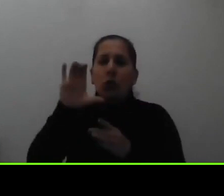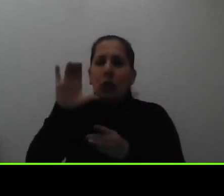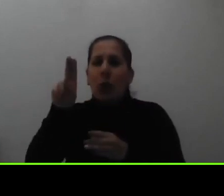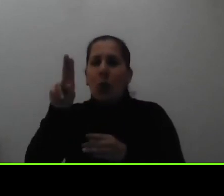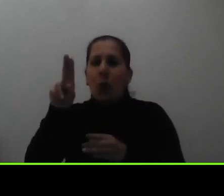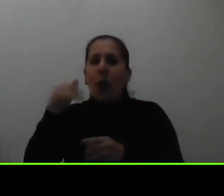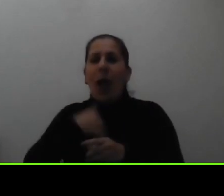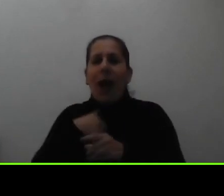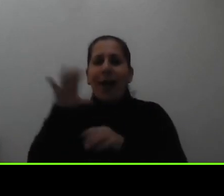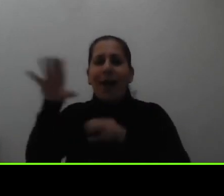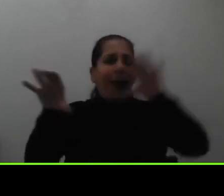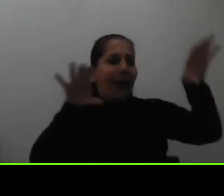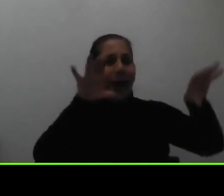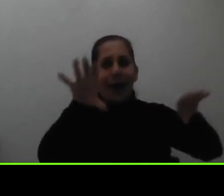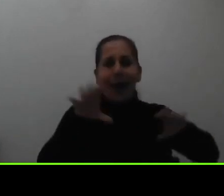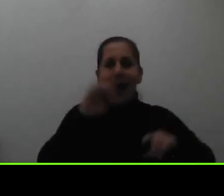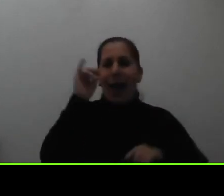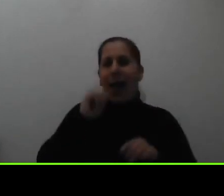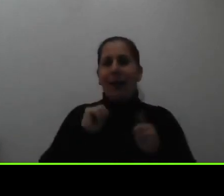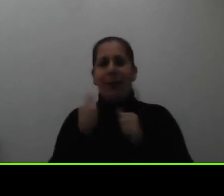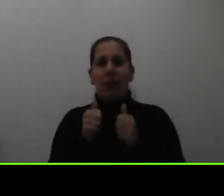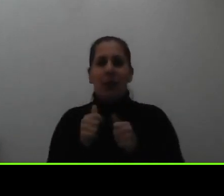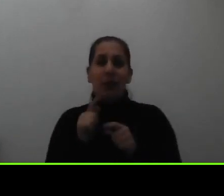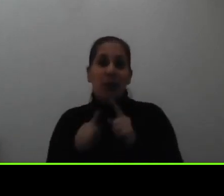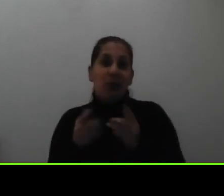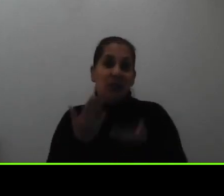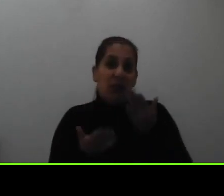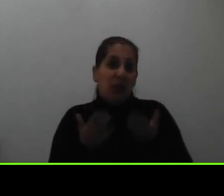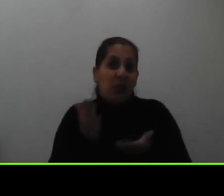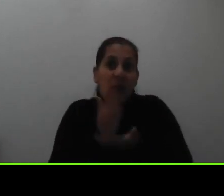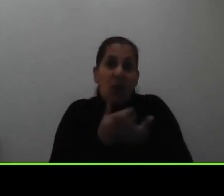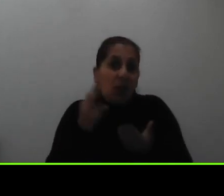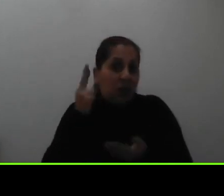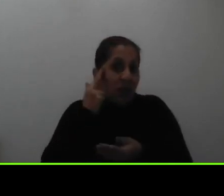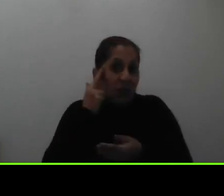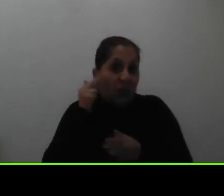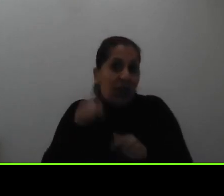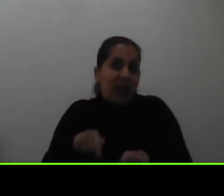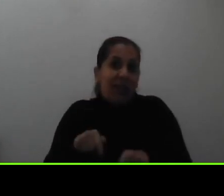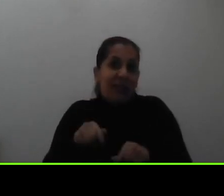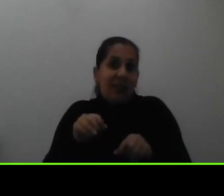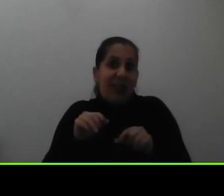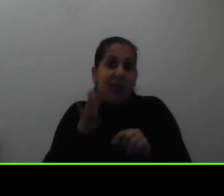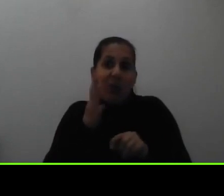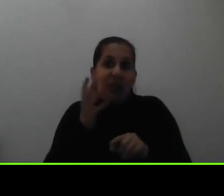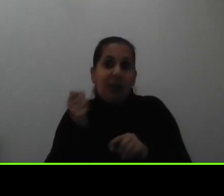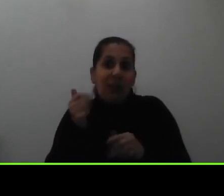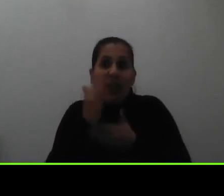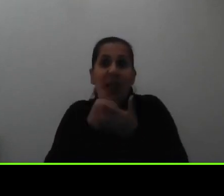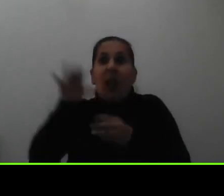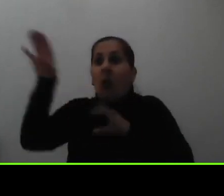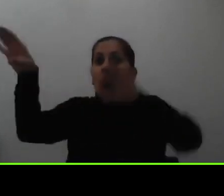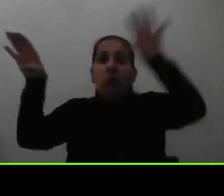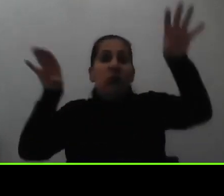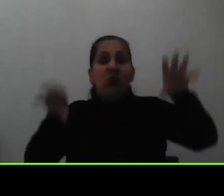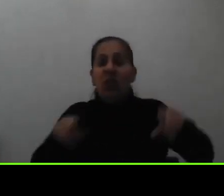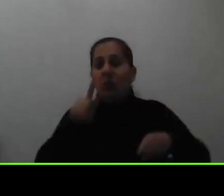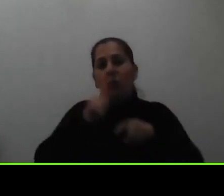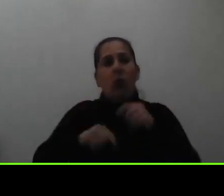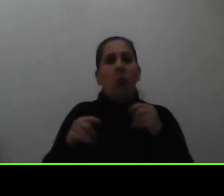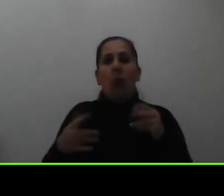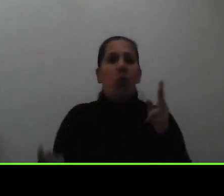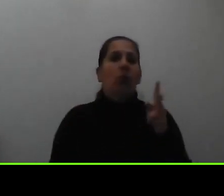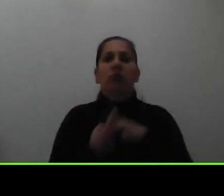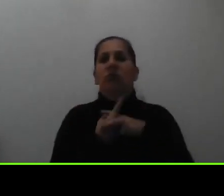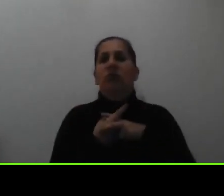deporte pero podría ser que por alguna razón este cuatrimestre ejemplo en alguno de los centros universitarios no se pudo habilitar el equipo